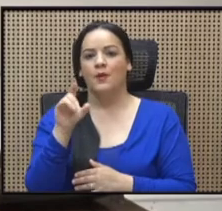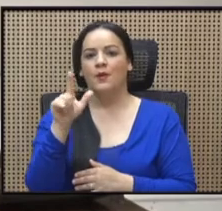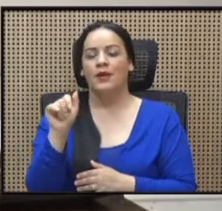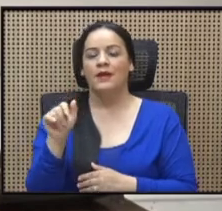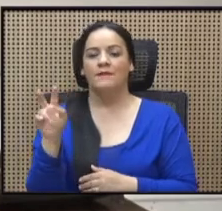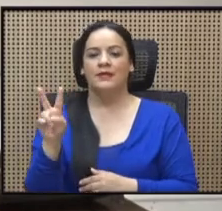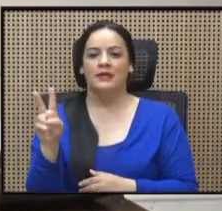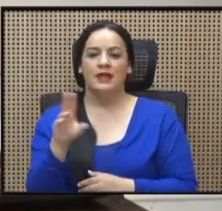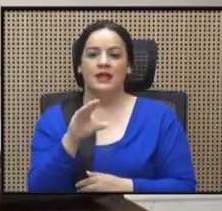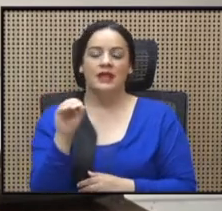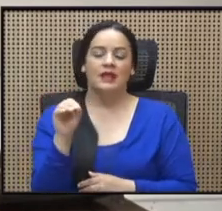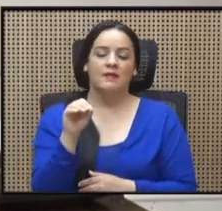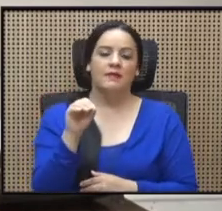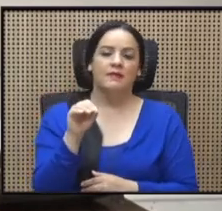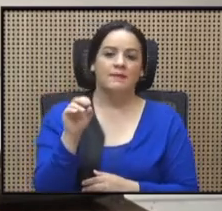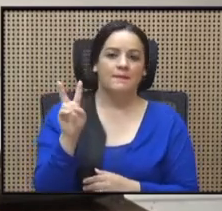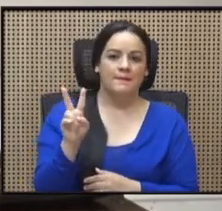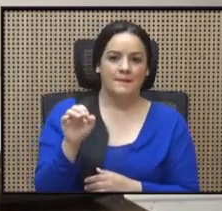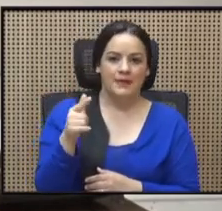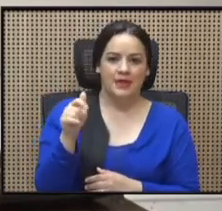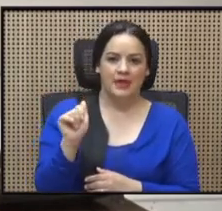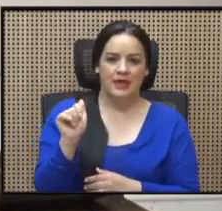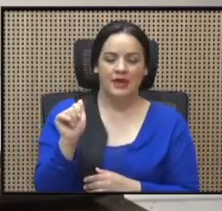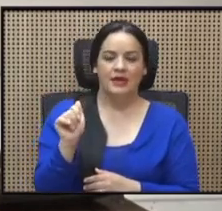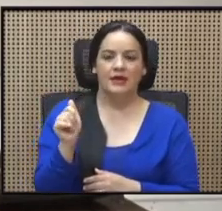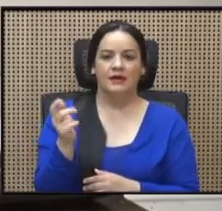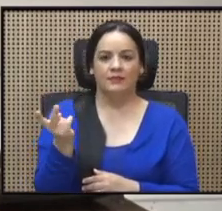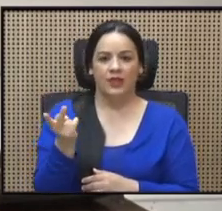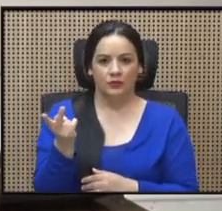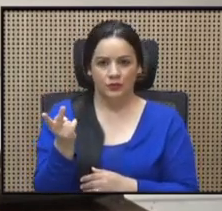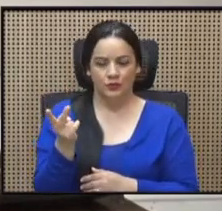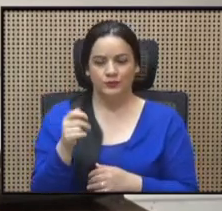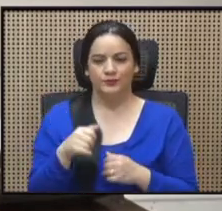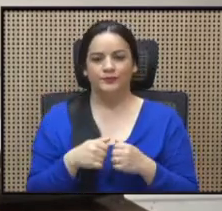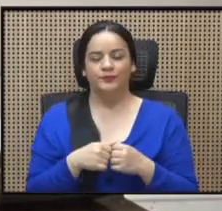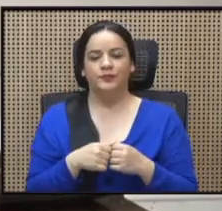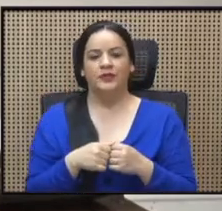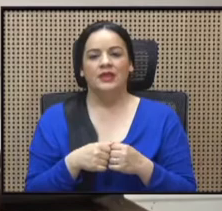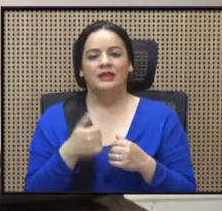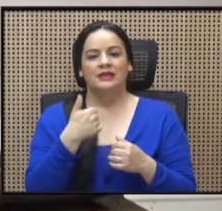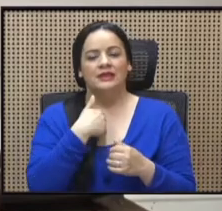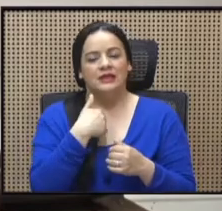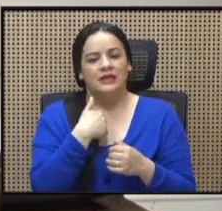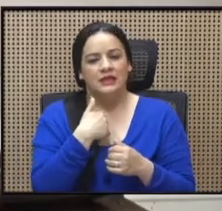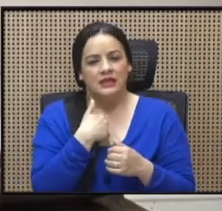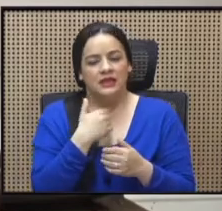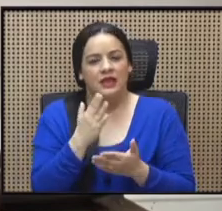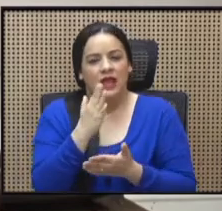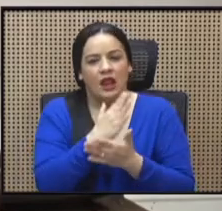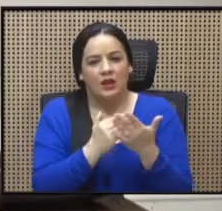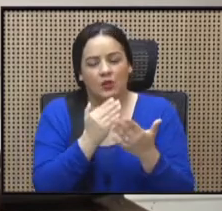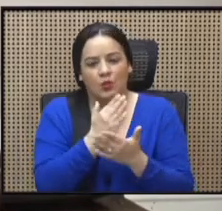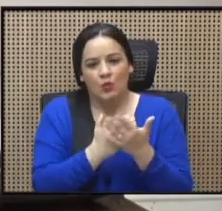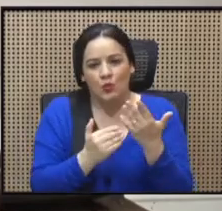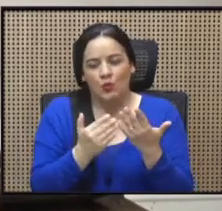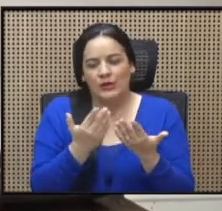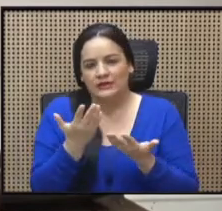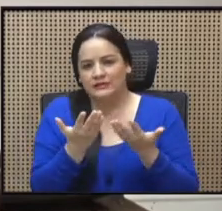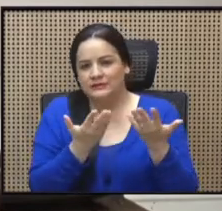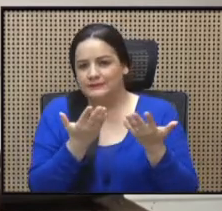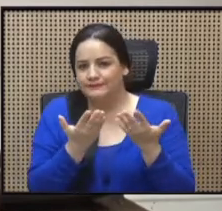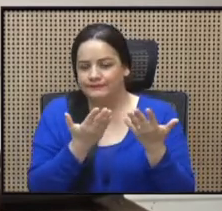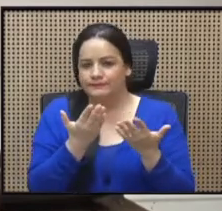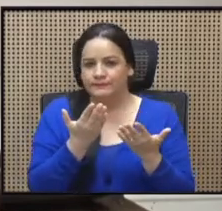Vega, tienen algunas inconsistencias que me preocupan